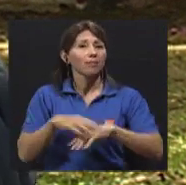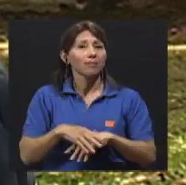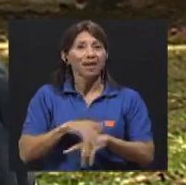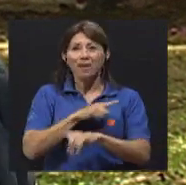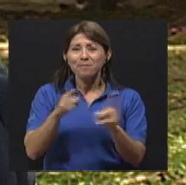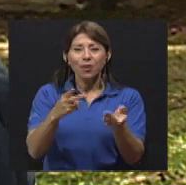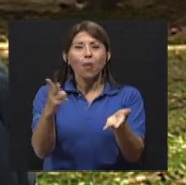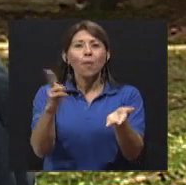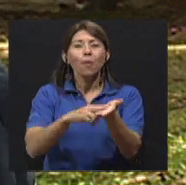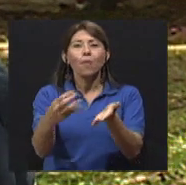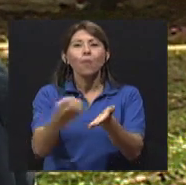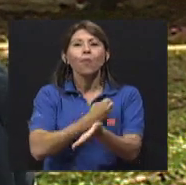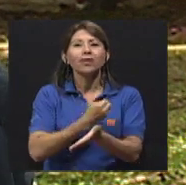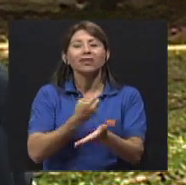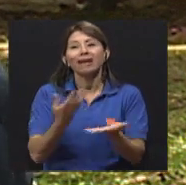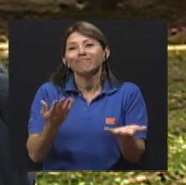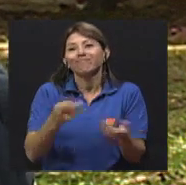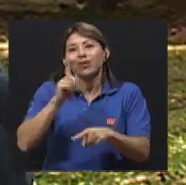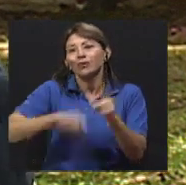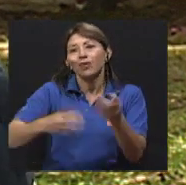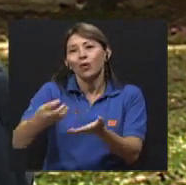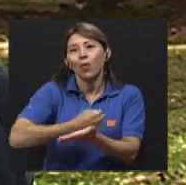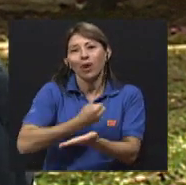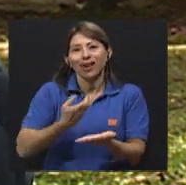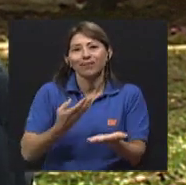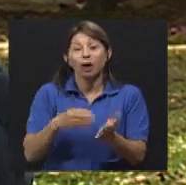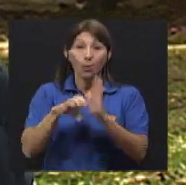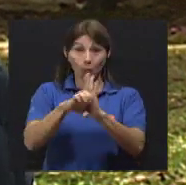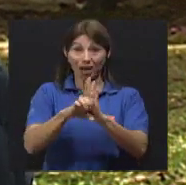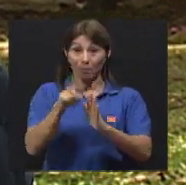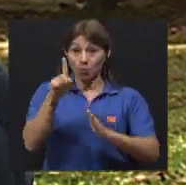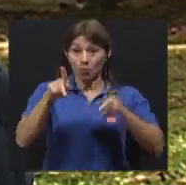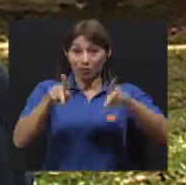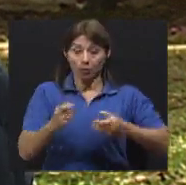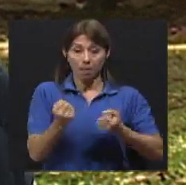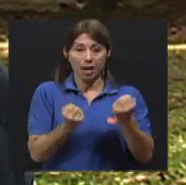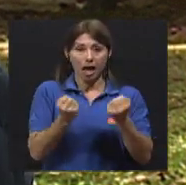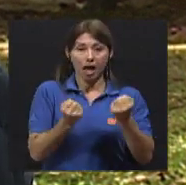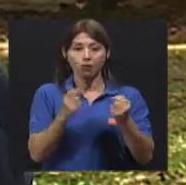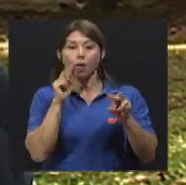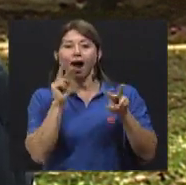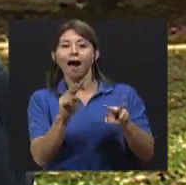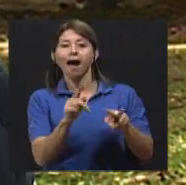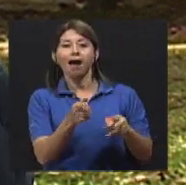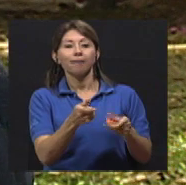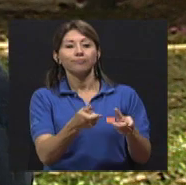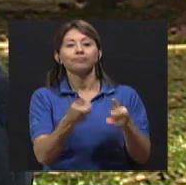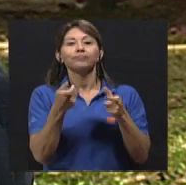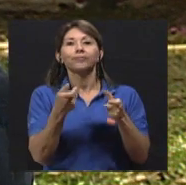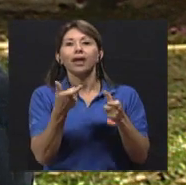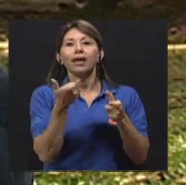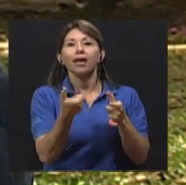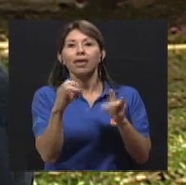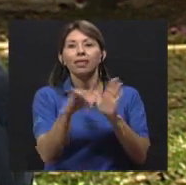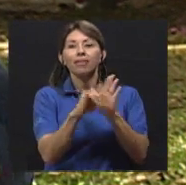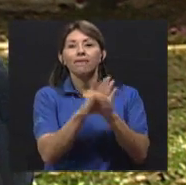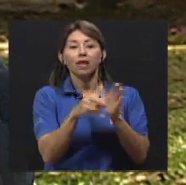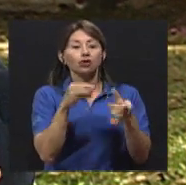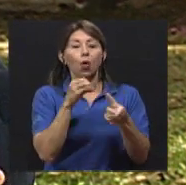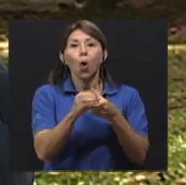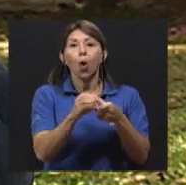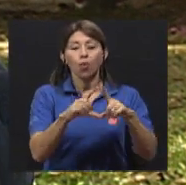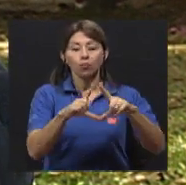vuelven incobrables porque ¿cómo le cobra este peatón? A un conductor con su licencia y su registro de vehículos se le cobran las multas, pero ¿cómo lo hacemos con el peatón? Entonces,